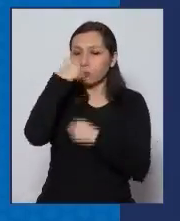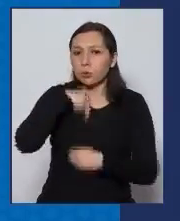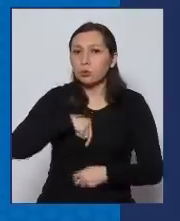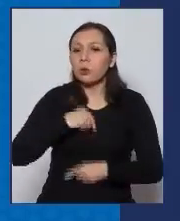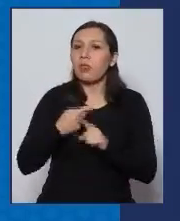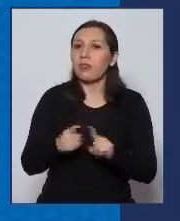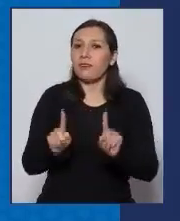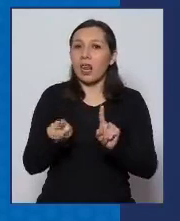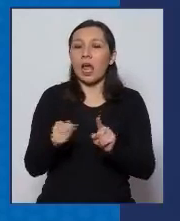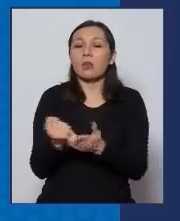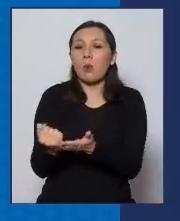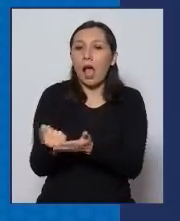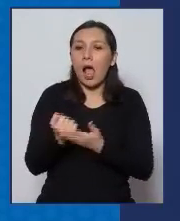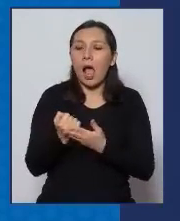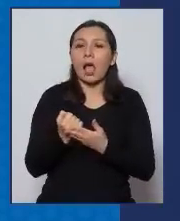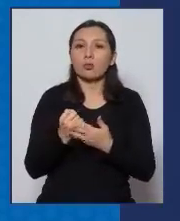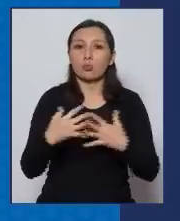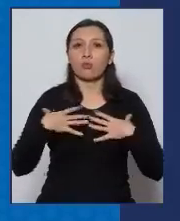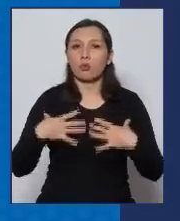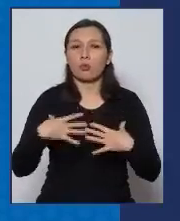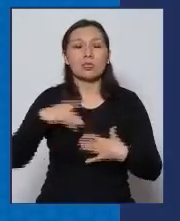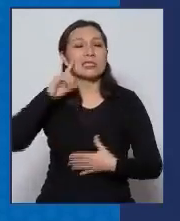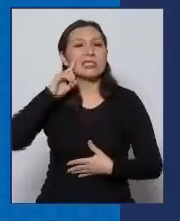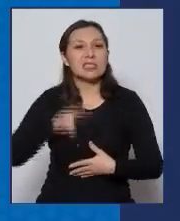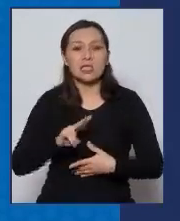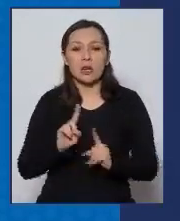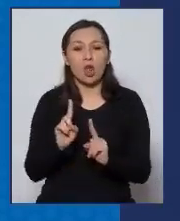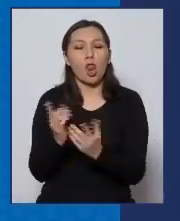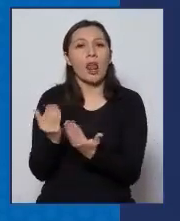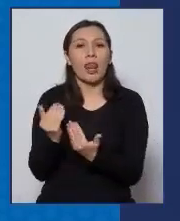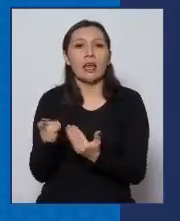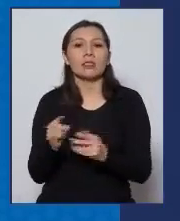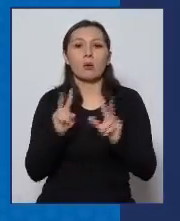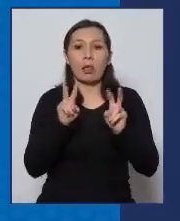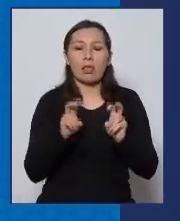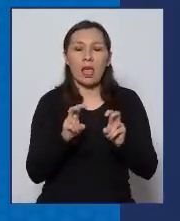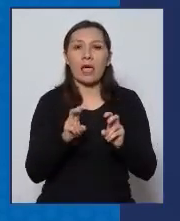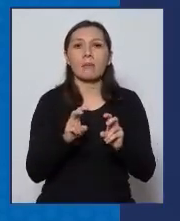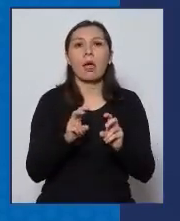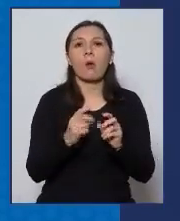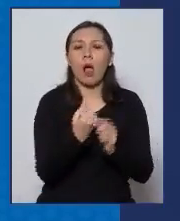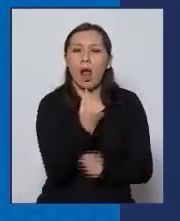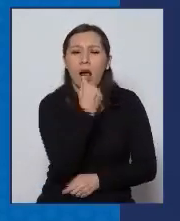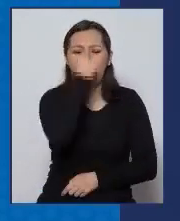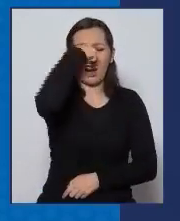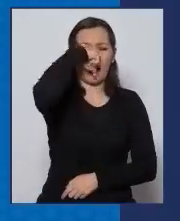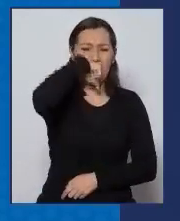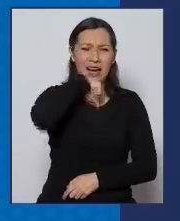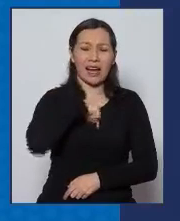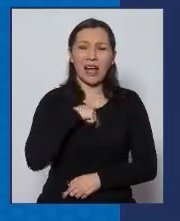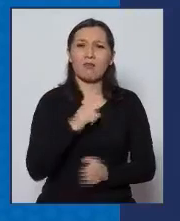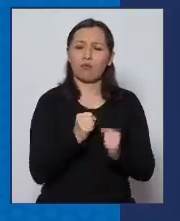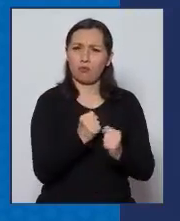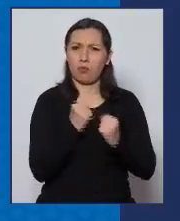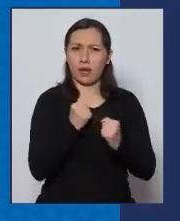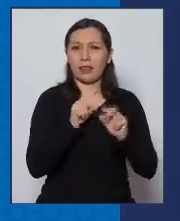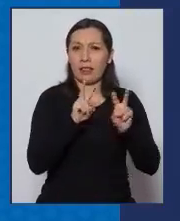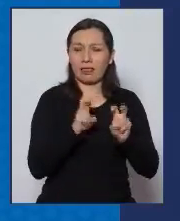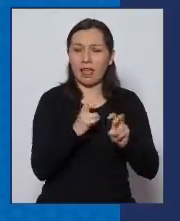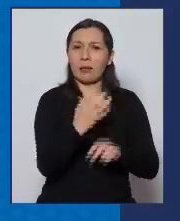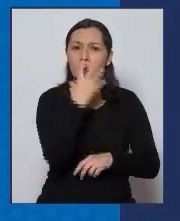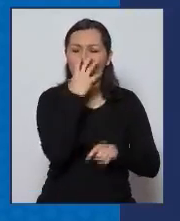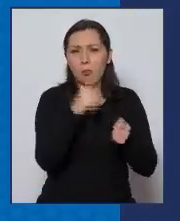mitad de los pacientes que requieran ventilación mecánica sin necesidad de exponerlos a una intubación y a una conexión